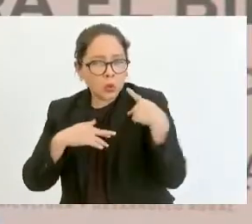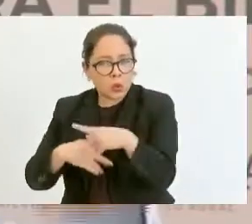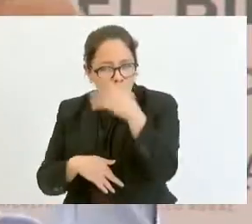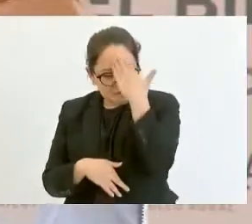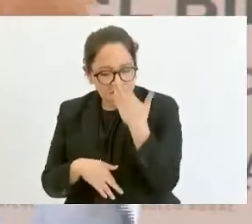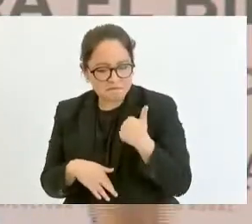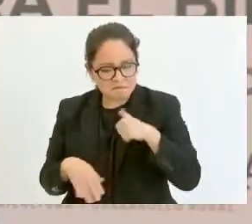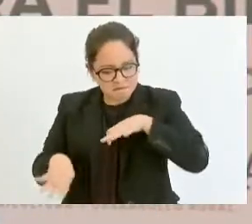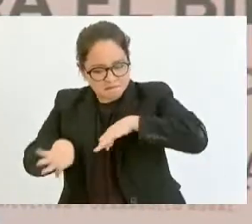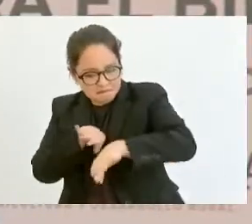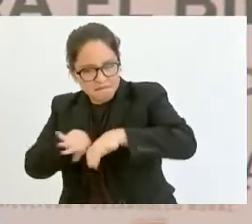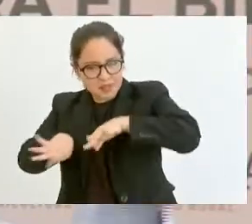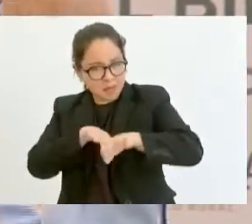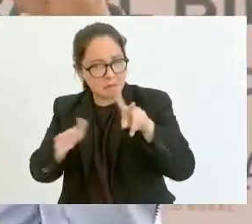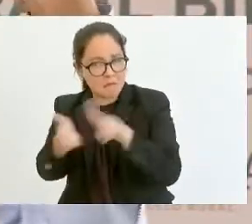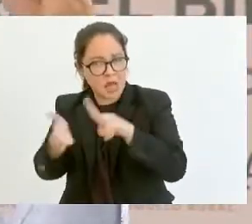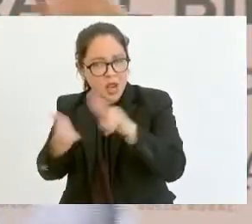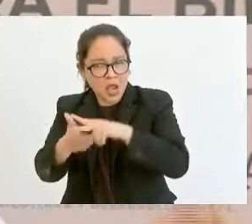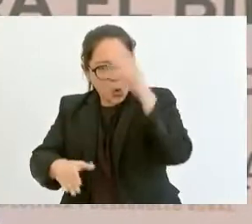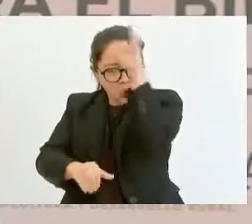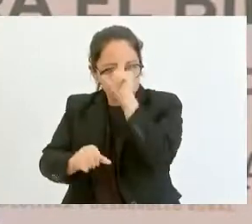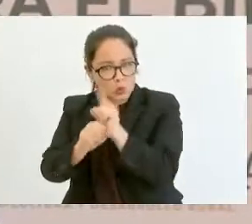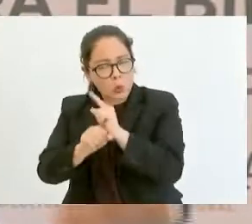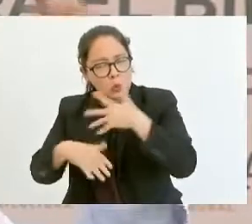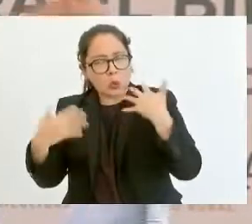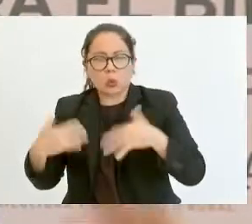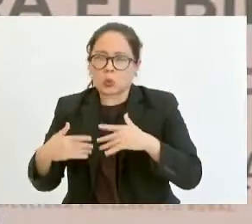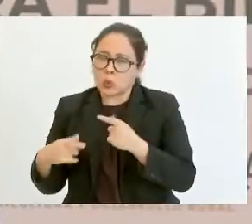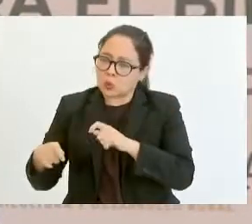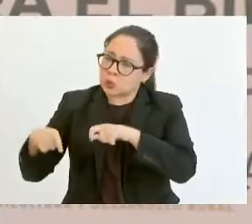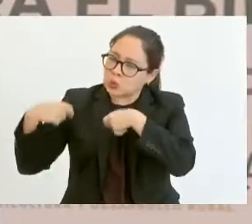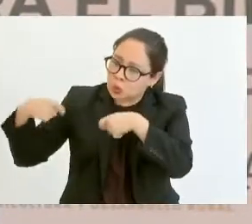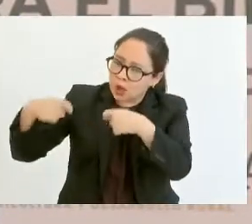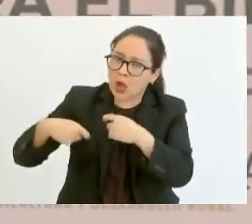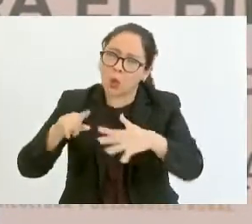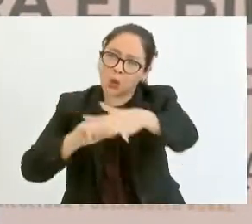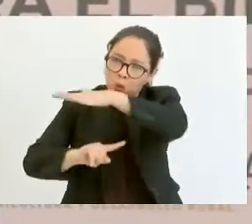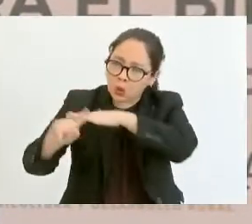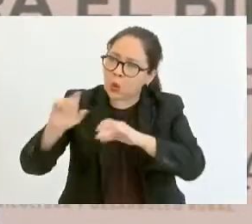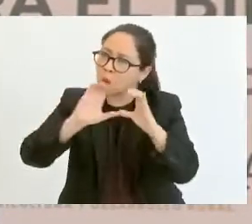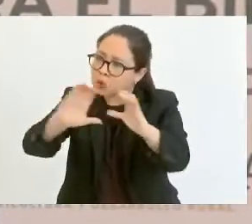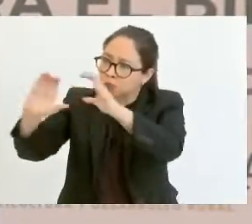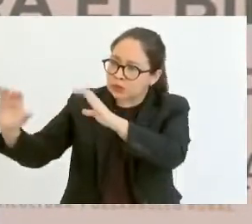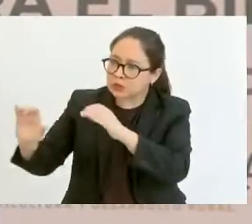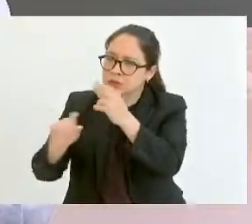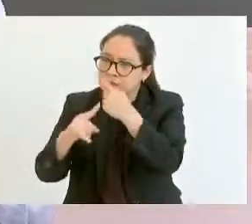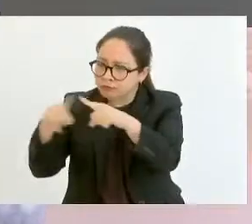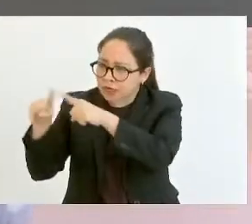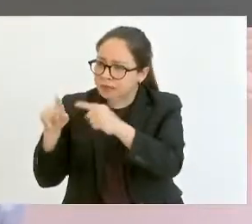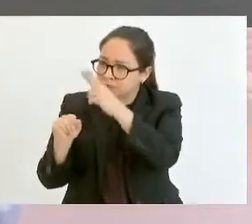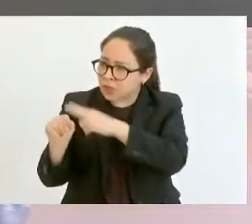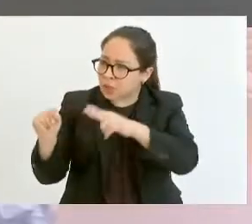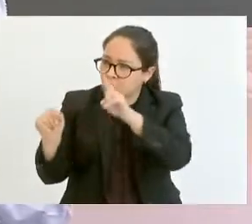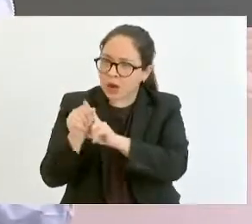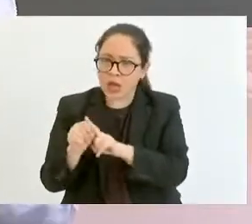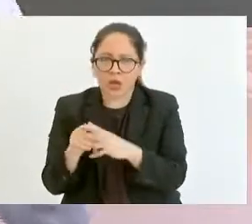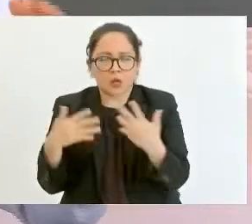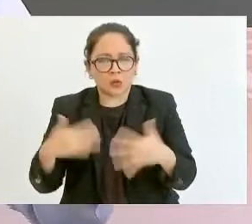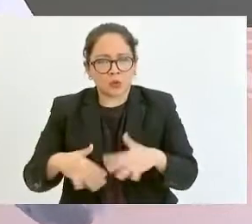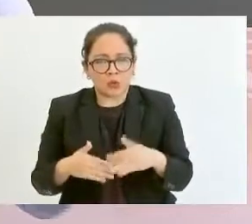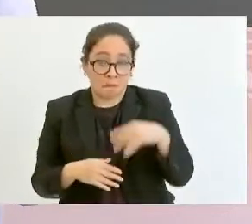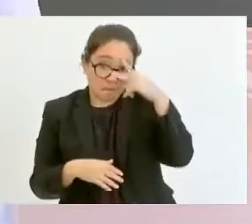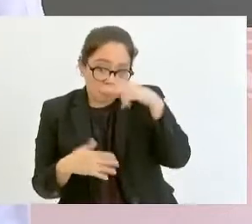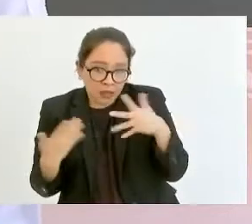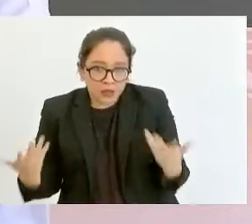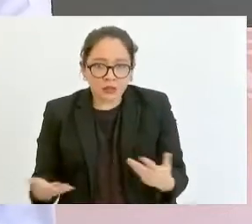productivo y su gran valor cultural y su gran valor en el cuidado del medio ambiente y de la diversidad biológica del país. Para el